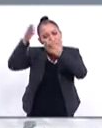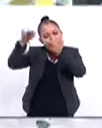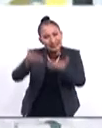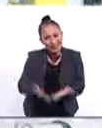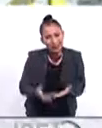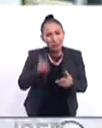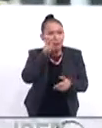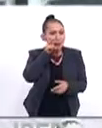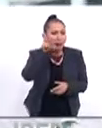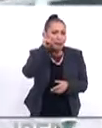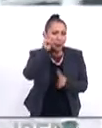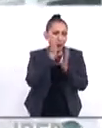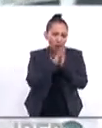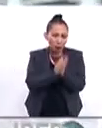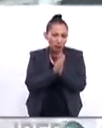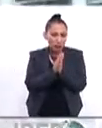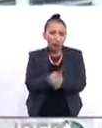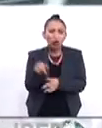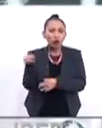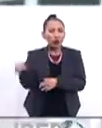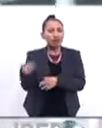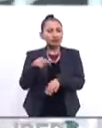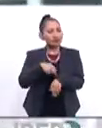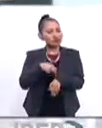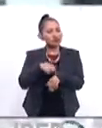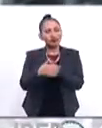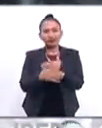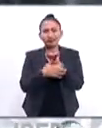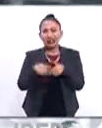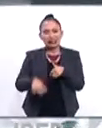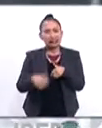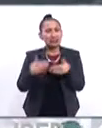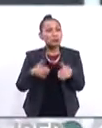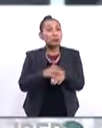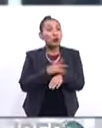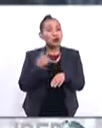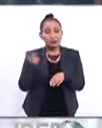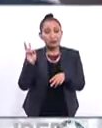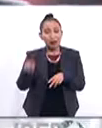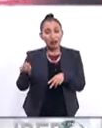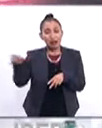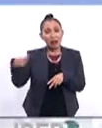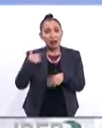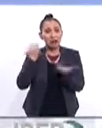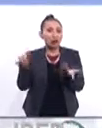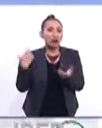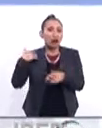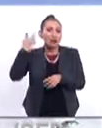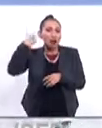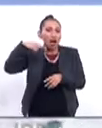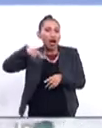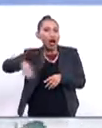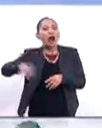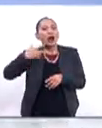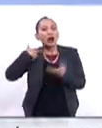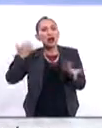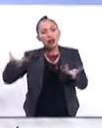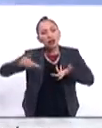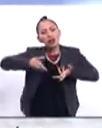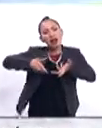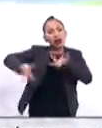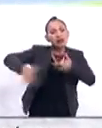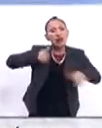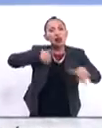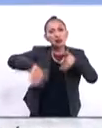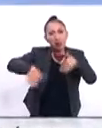recibimiento del Papa Francisco en suelo panameño porque definitivo él debe hacer un recorrido por varias calles de la